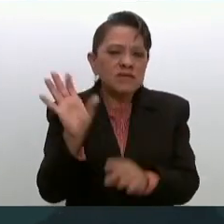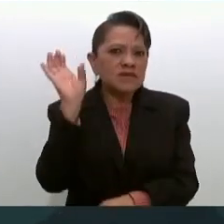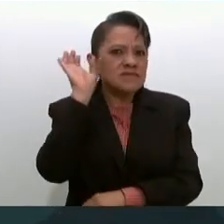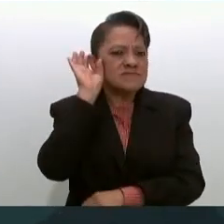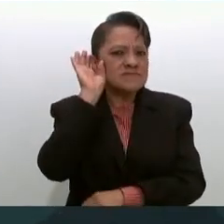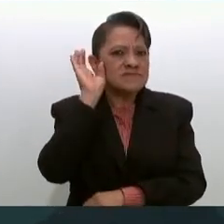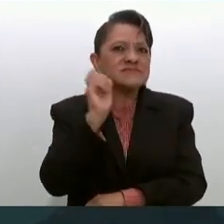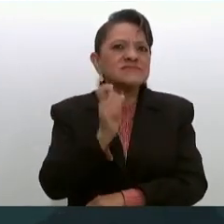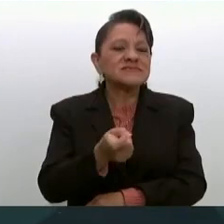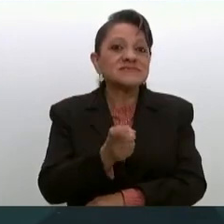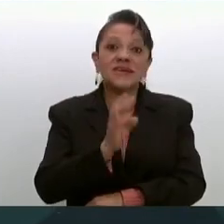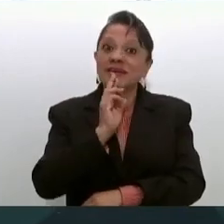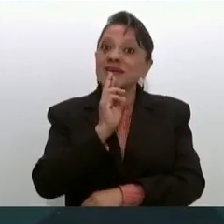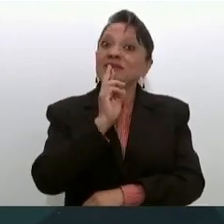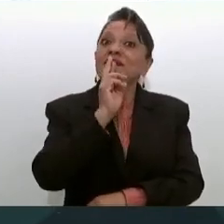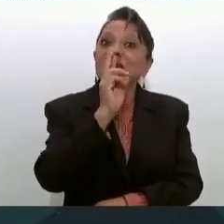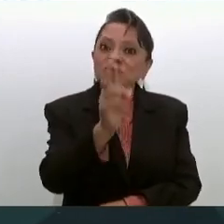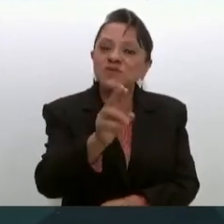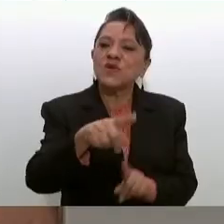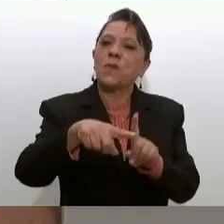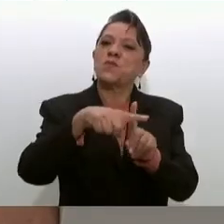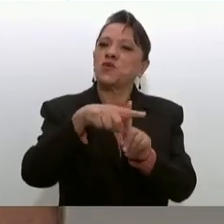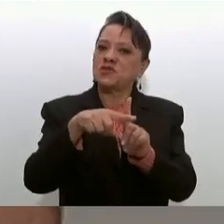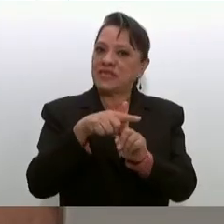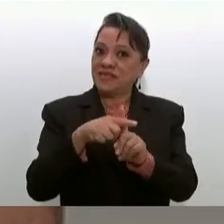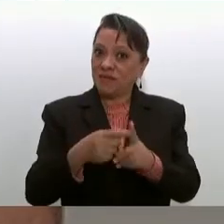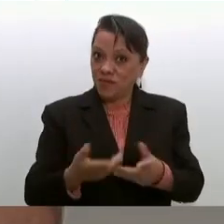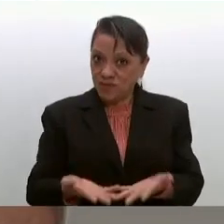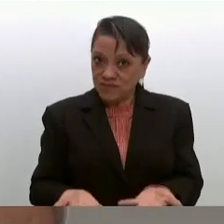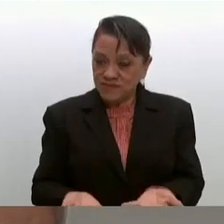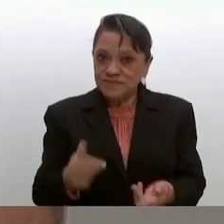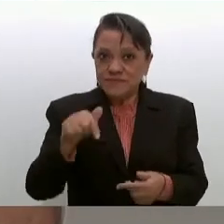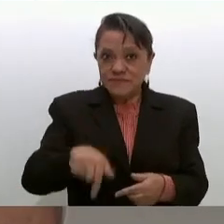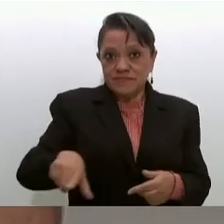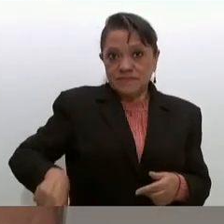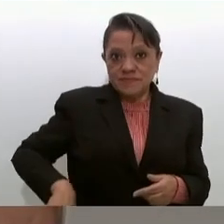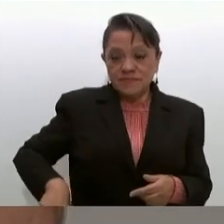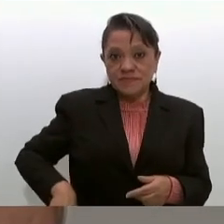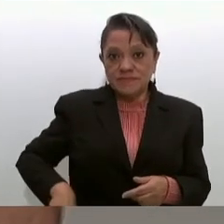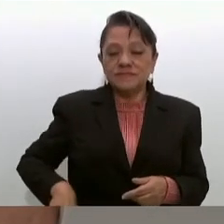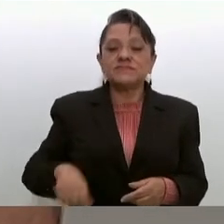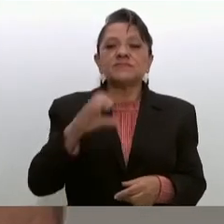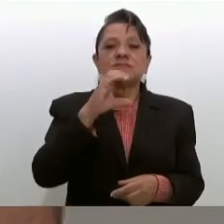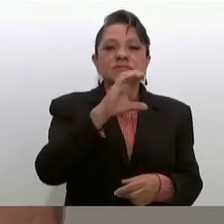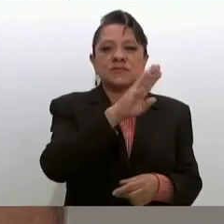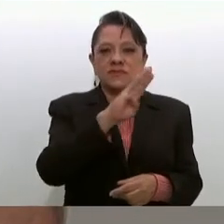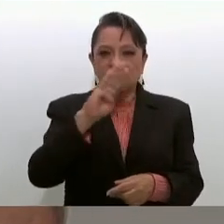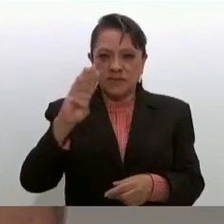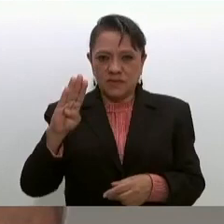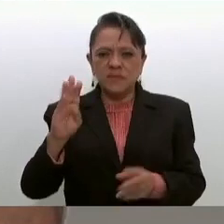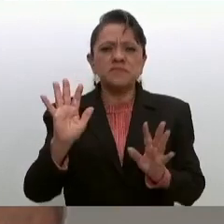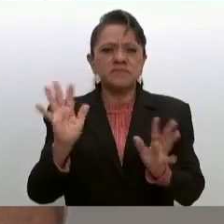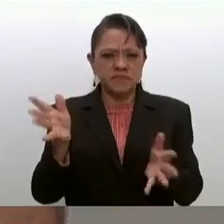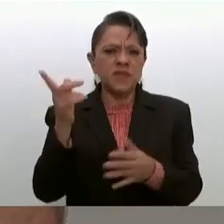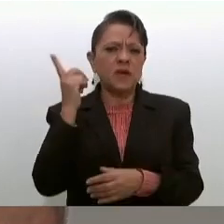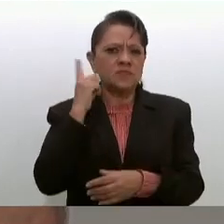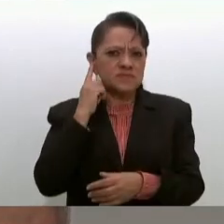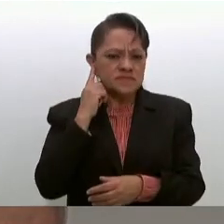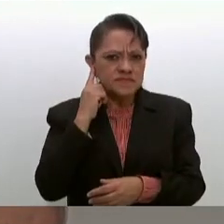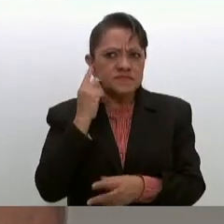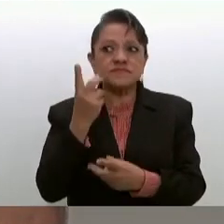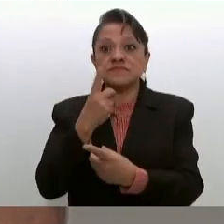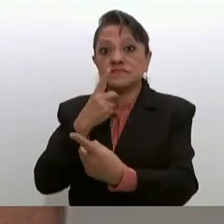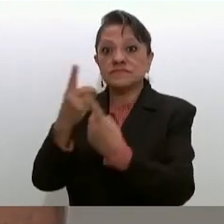resultados, resultados positivos. El gobernador Cuauhtémoc Blanco Bravo ha escuchado, ha